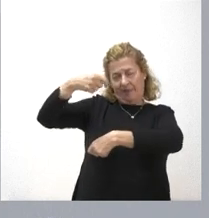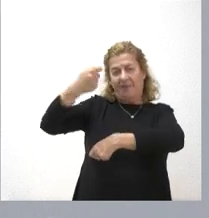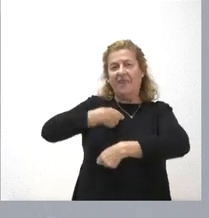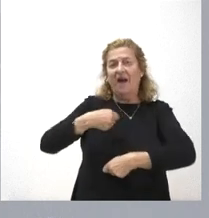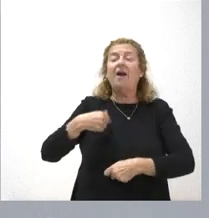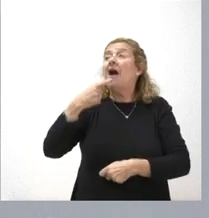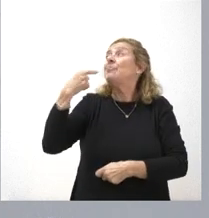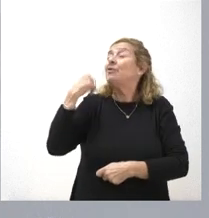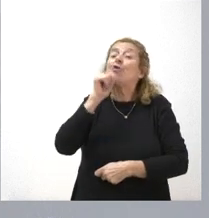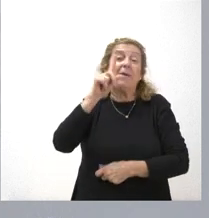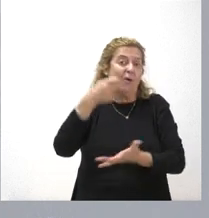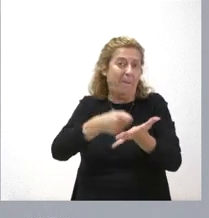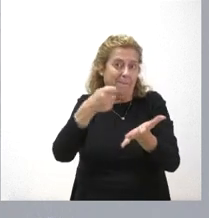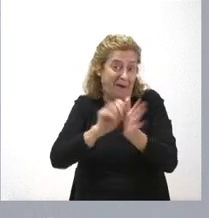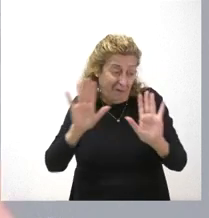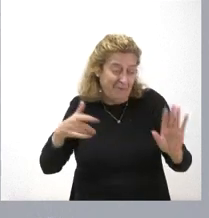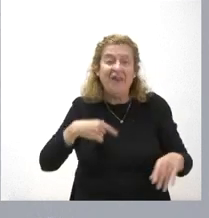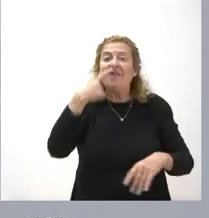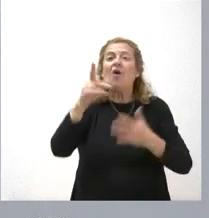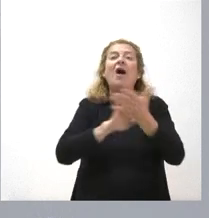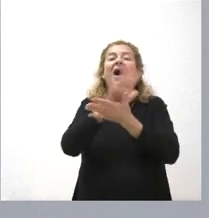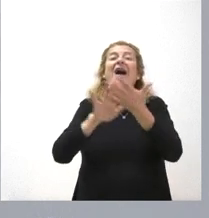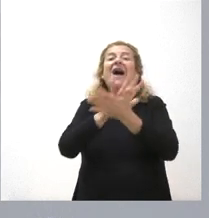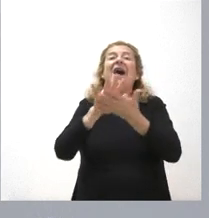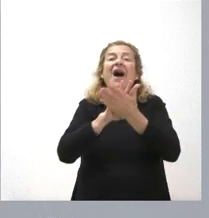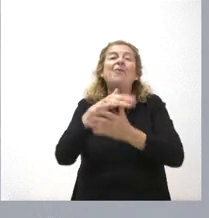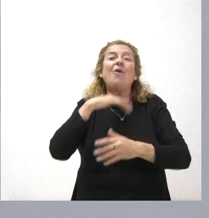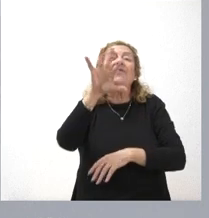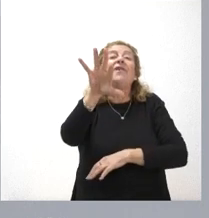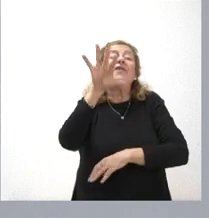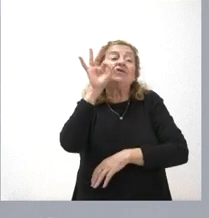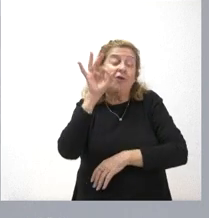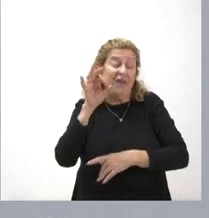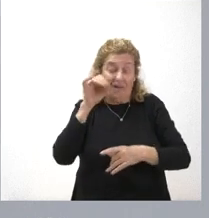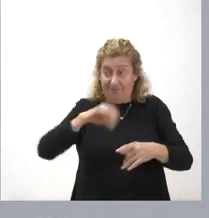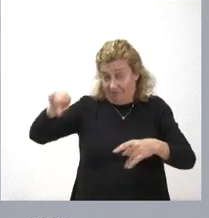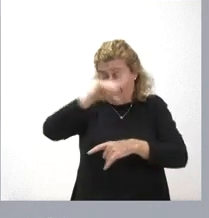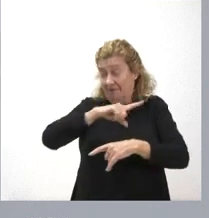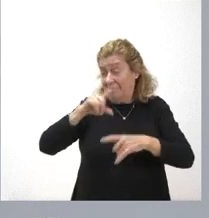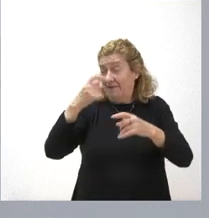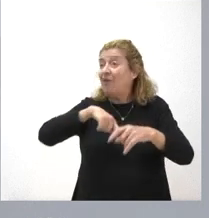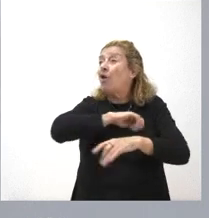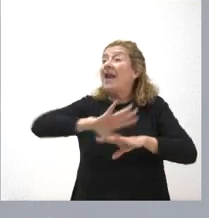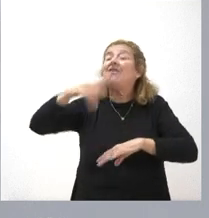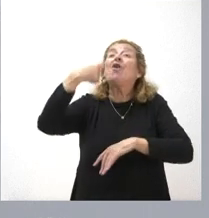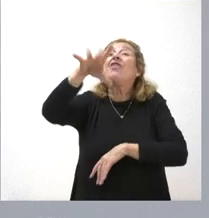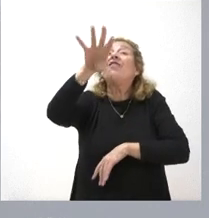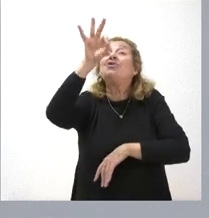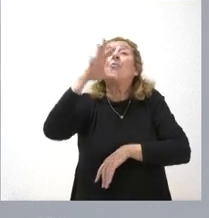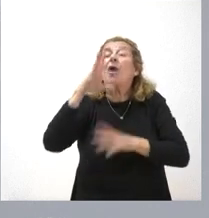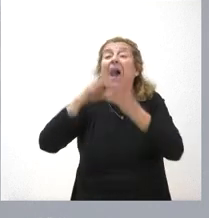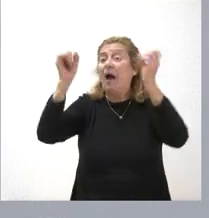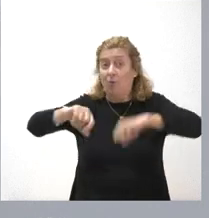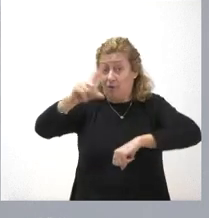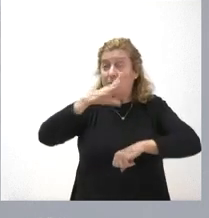no ha pagado. Que, como les digo, habló de decisión de ámbito nacional y no acuerdo porque nos hubiera gustado que esto hubiera sido un acuerdo. Si entre varias administraciones